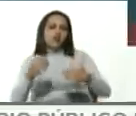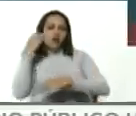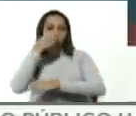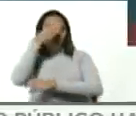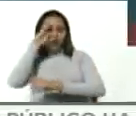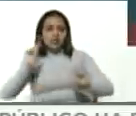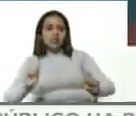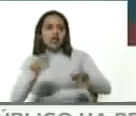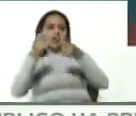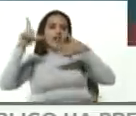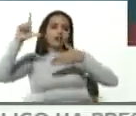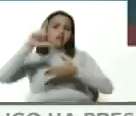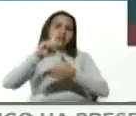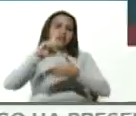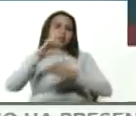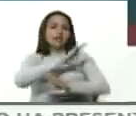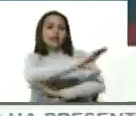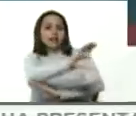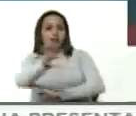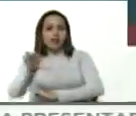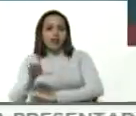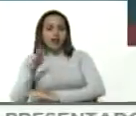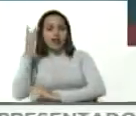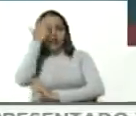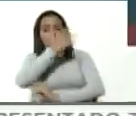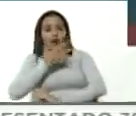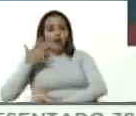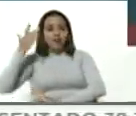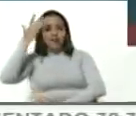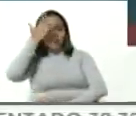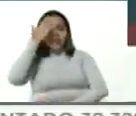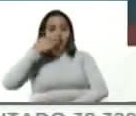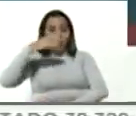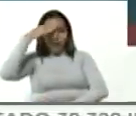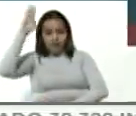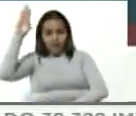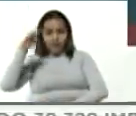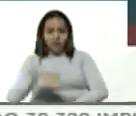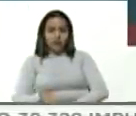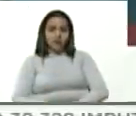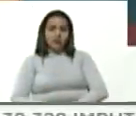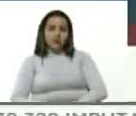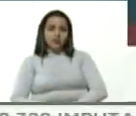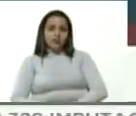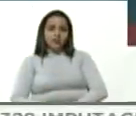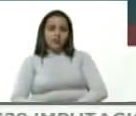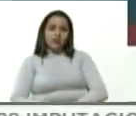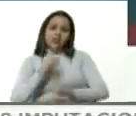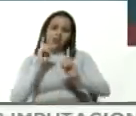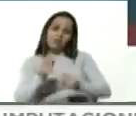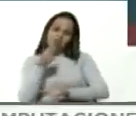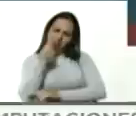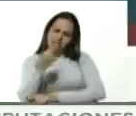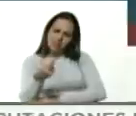América Latina, en el Caribe, en África, en el Medio Oriente, es de verdad, como tú lo decías, 60 países